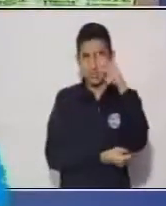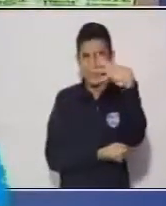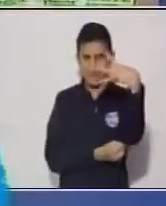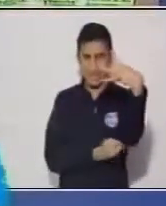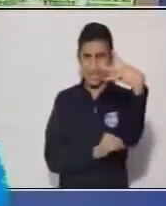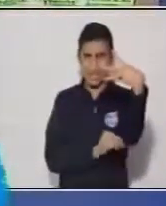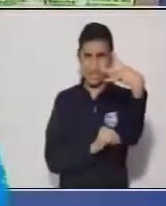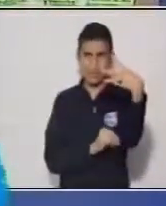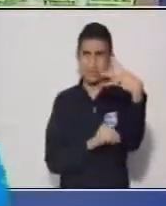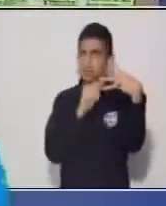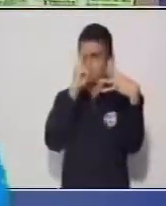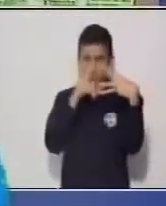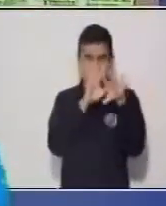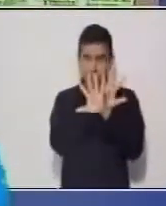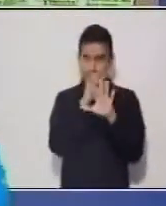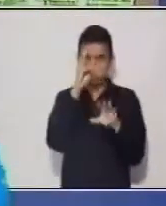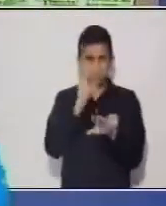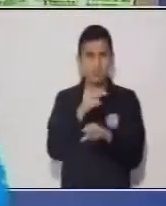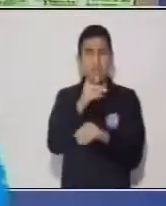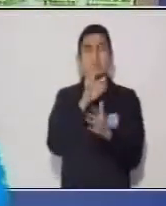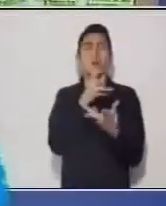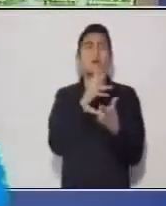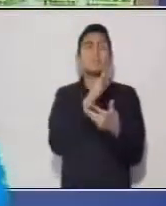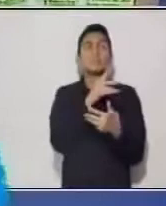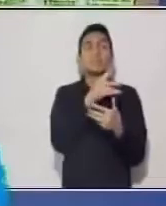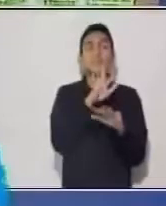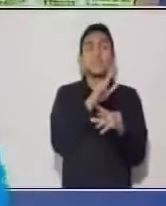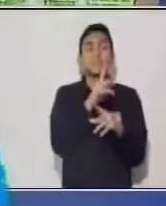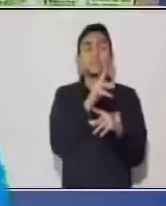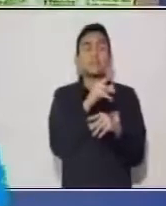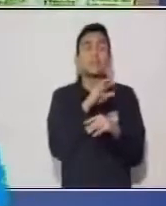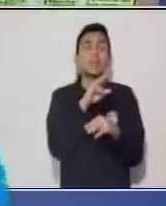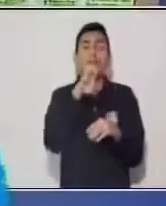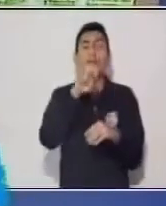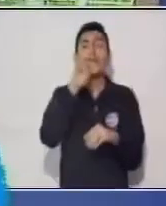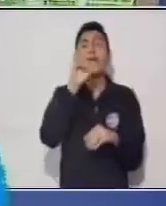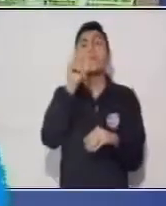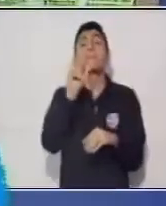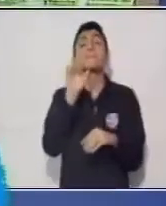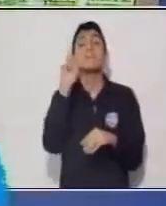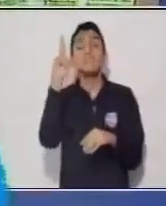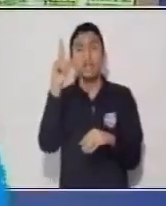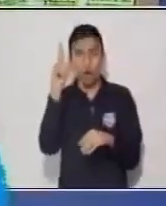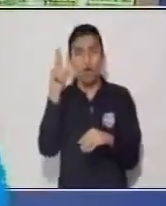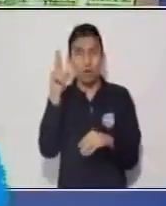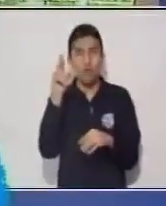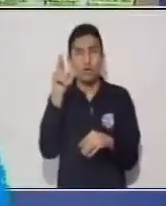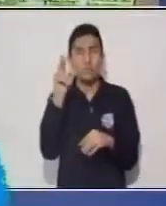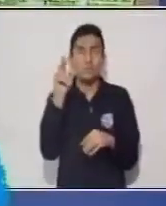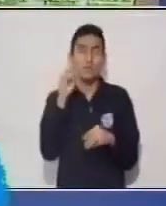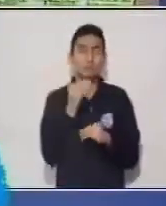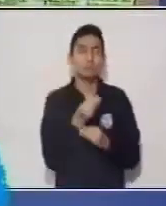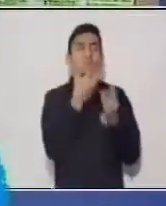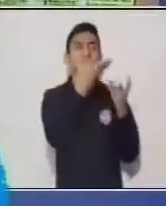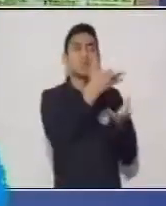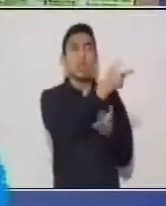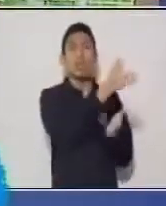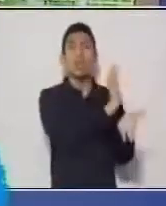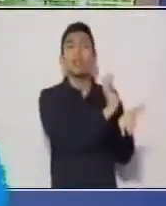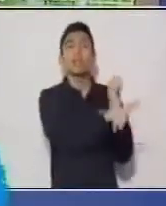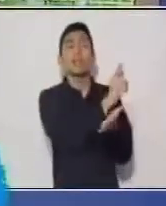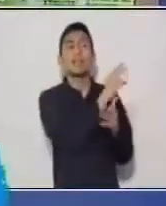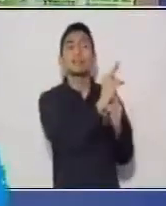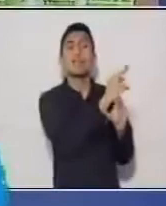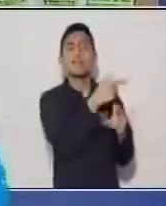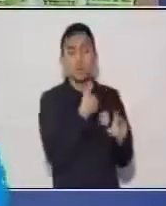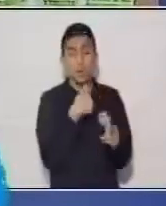Y siempre se espera una respuesta, tanto del emisor como del receptor. Siempre hay una